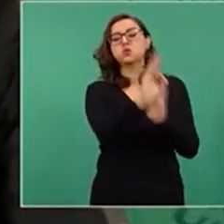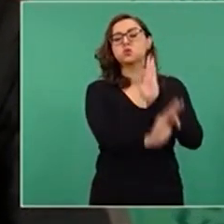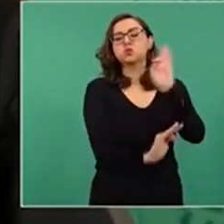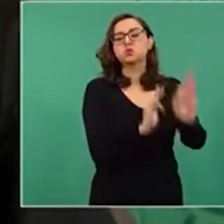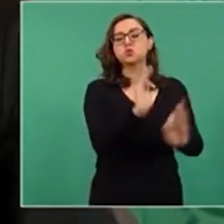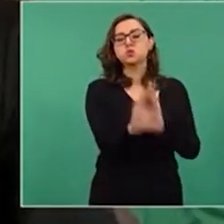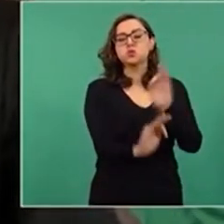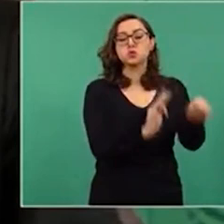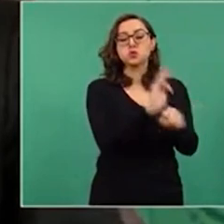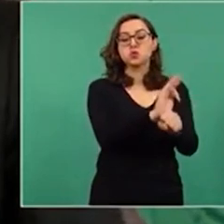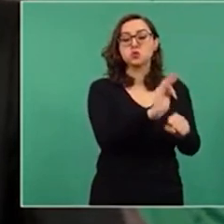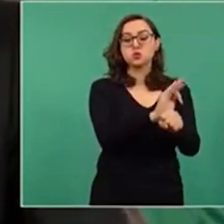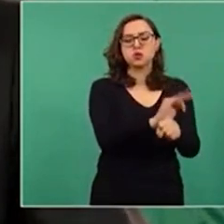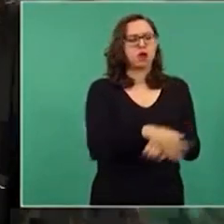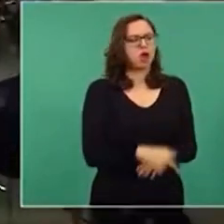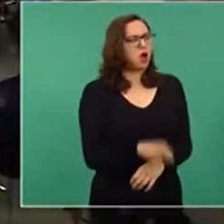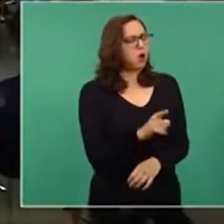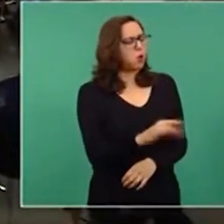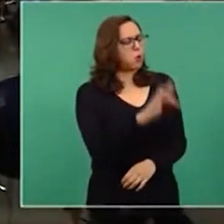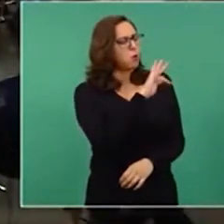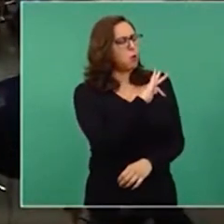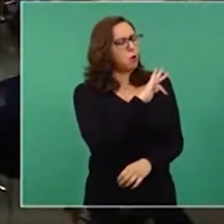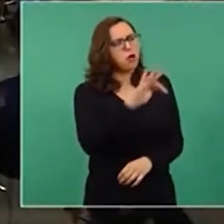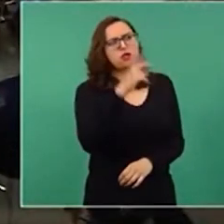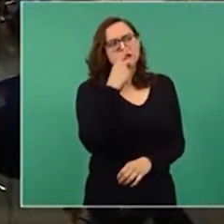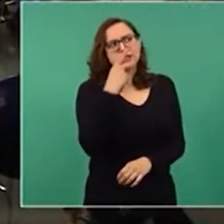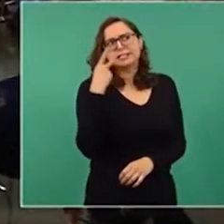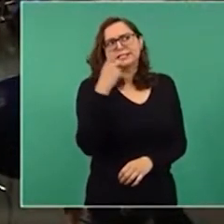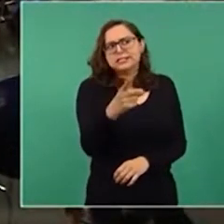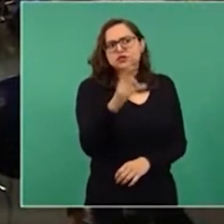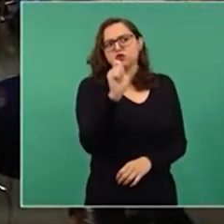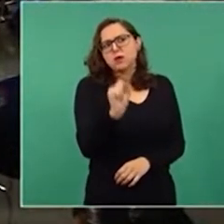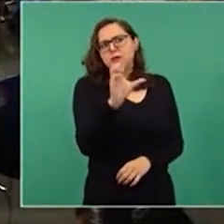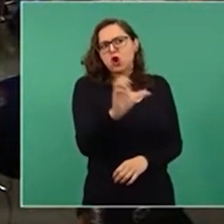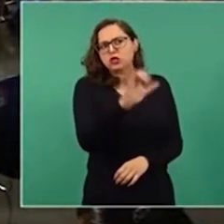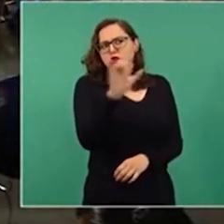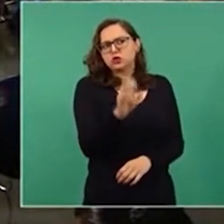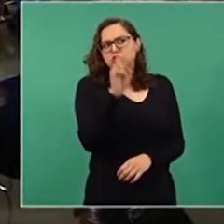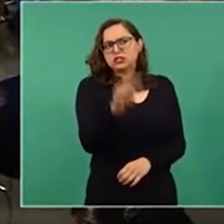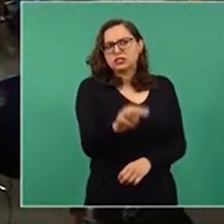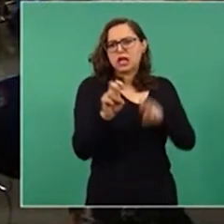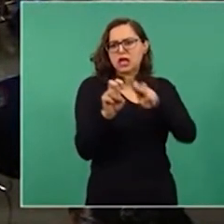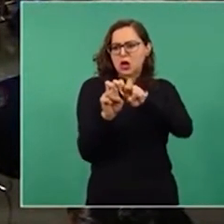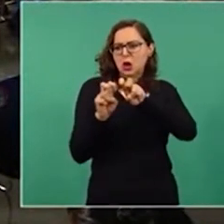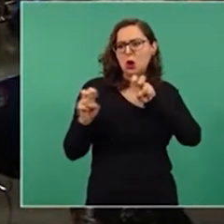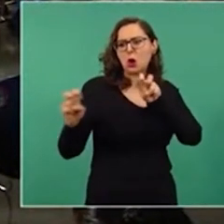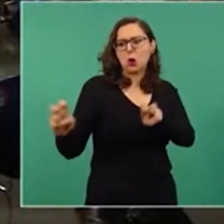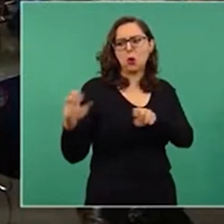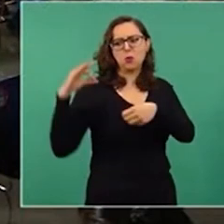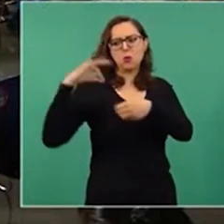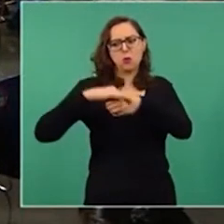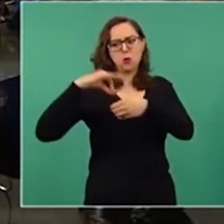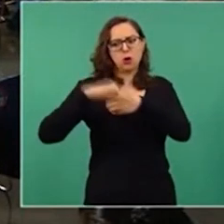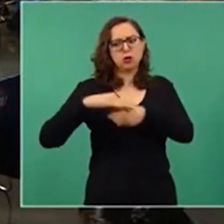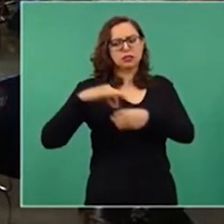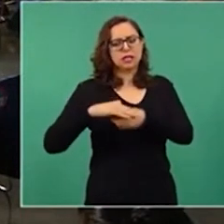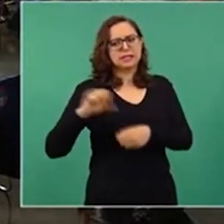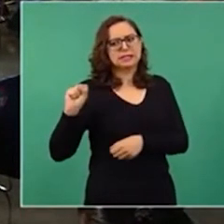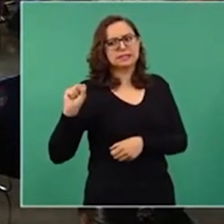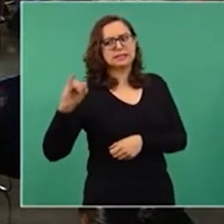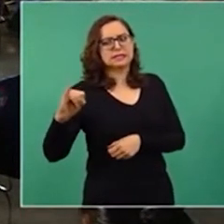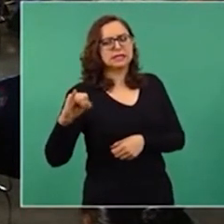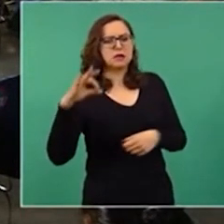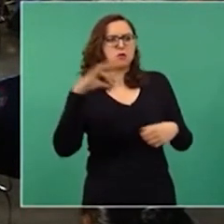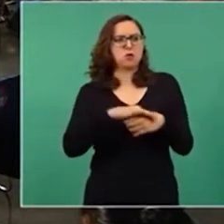¿Podemos afirmar que la decisión de los ministros que votaron en contra son una